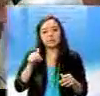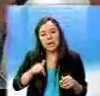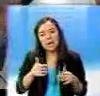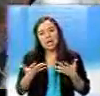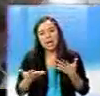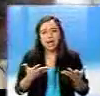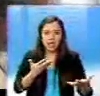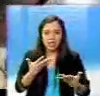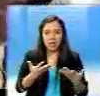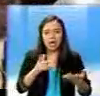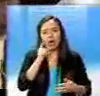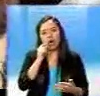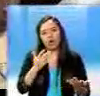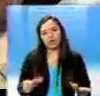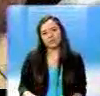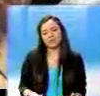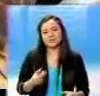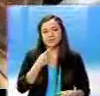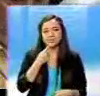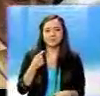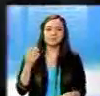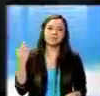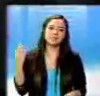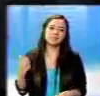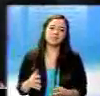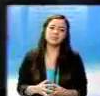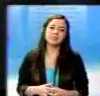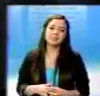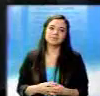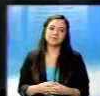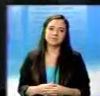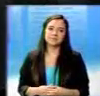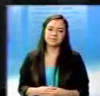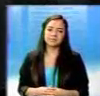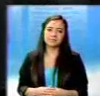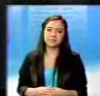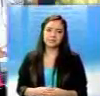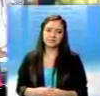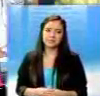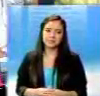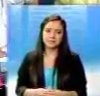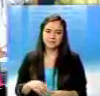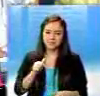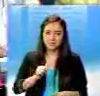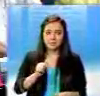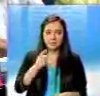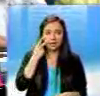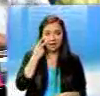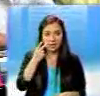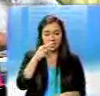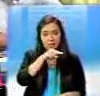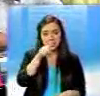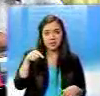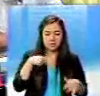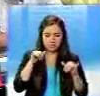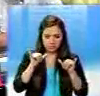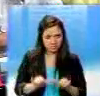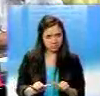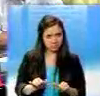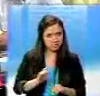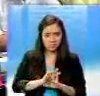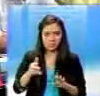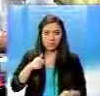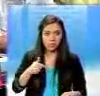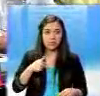Mi chamaca ya me dice el pulpo, cada vez que la quiero abrazar. Y el hijo que llegó para quedarse. Miren,